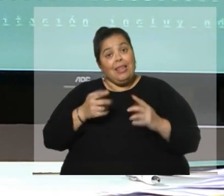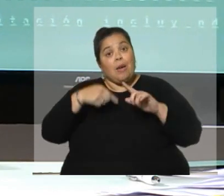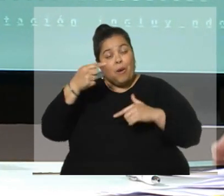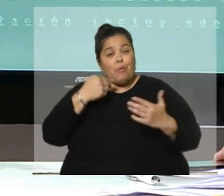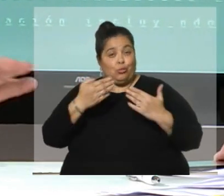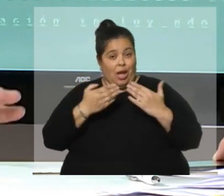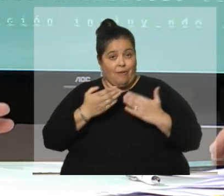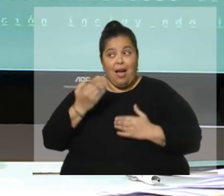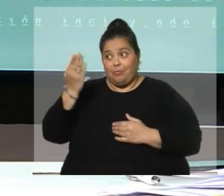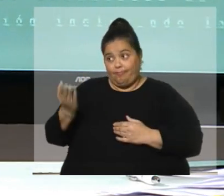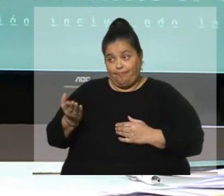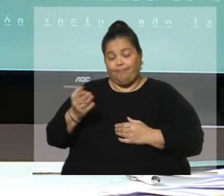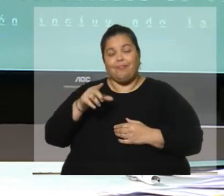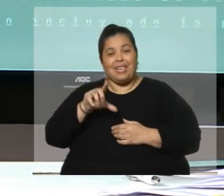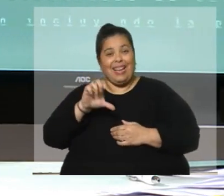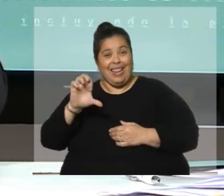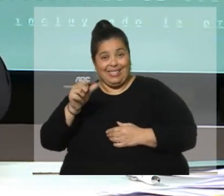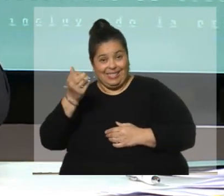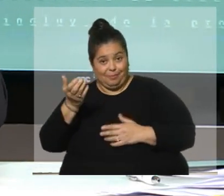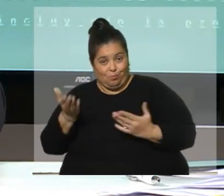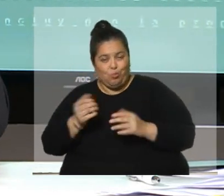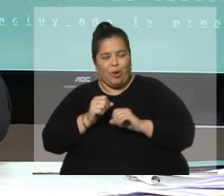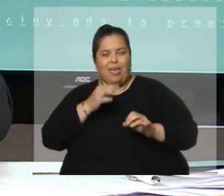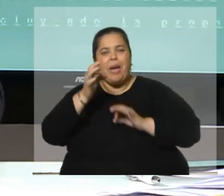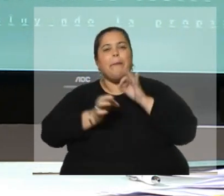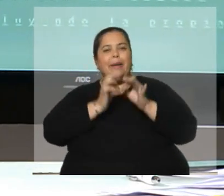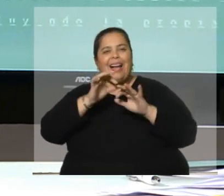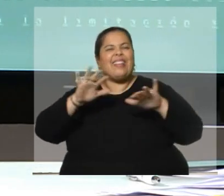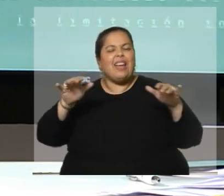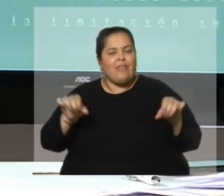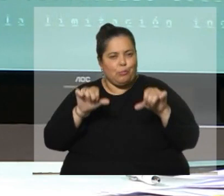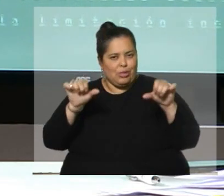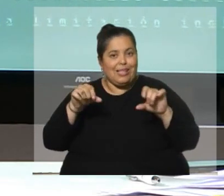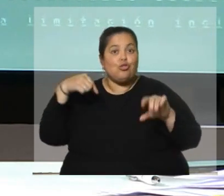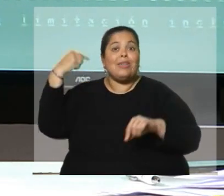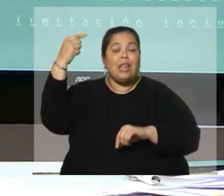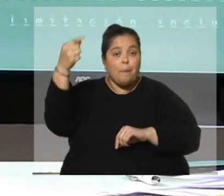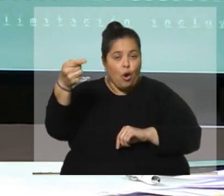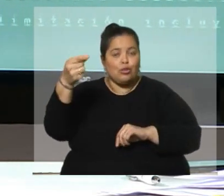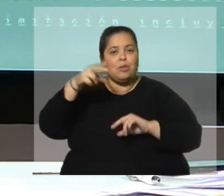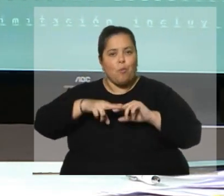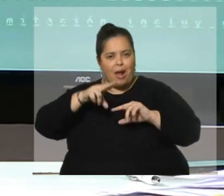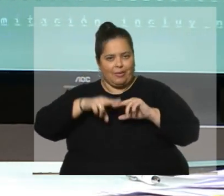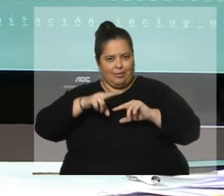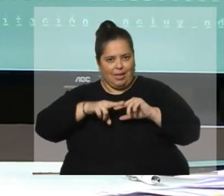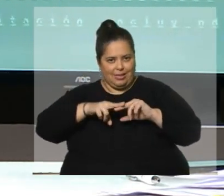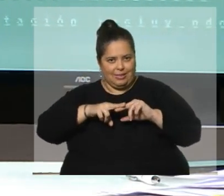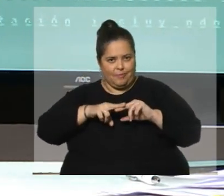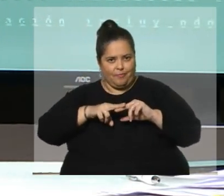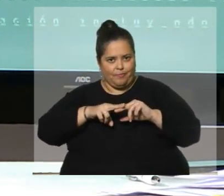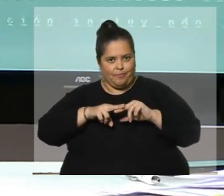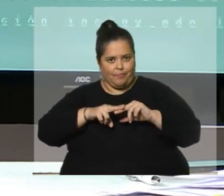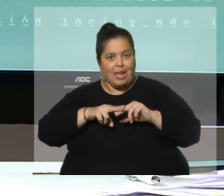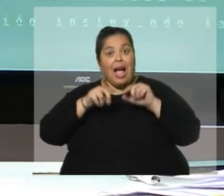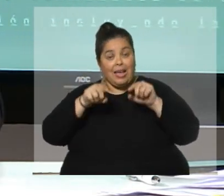que Alfonso, dentro de algunos minutos, nos esté hablando del mismo. Eso va a ser el próximo martes, día en que